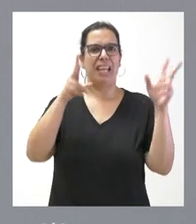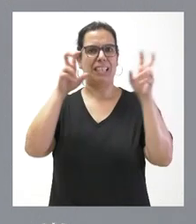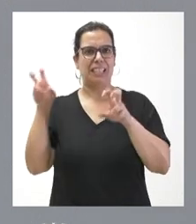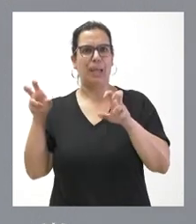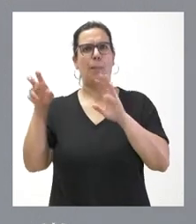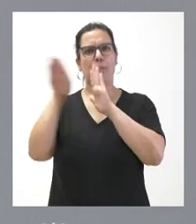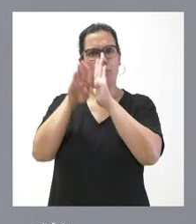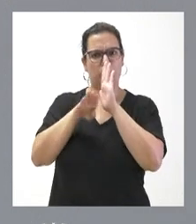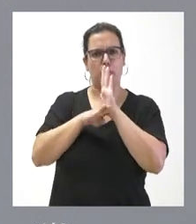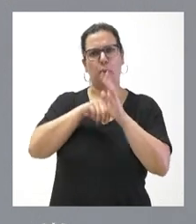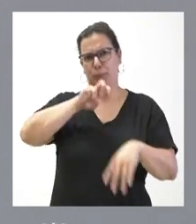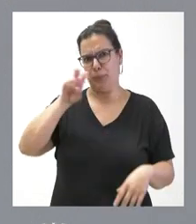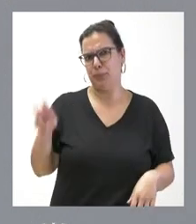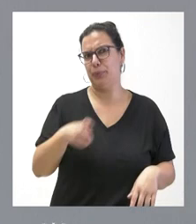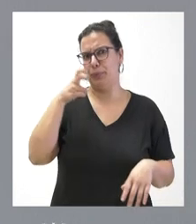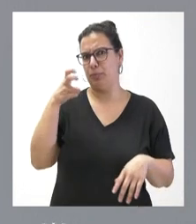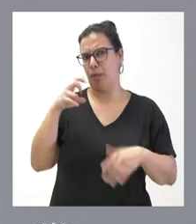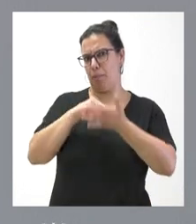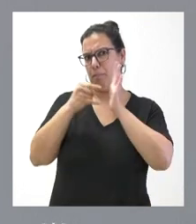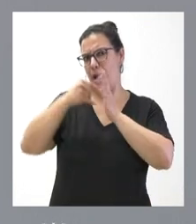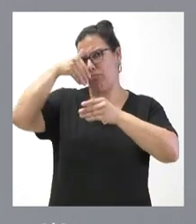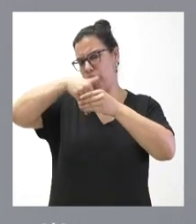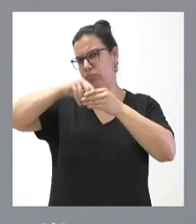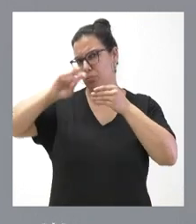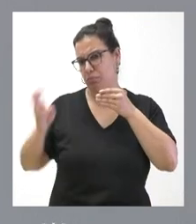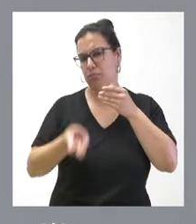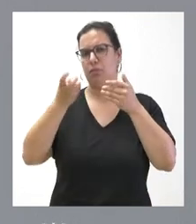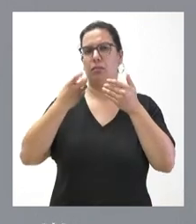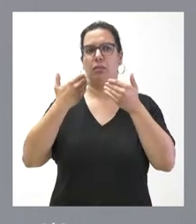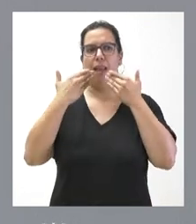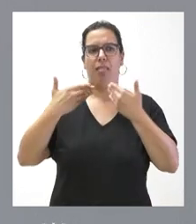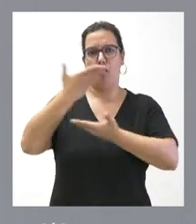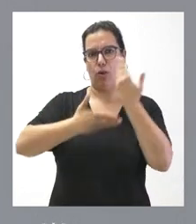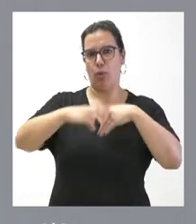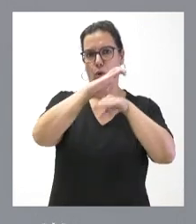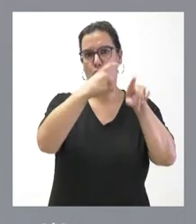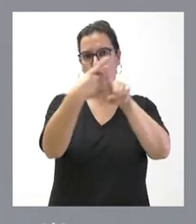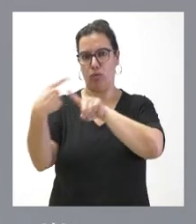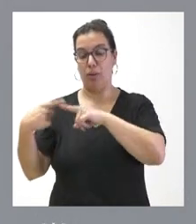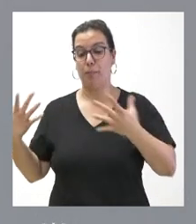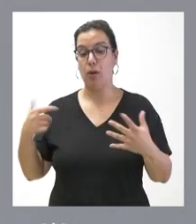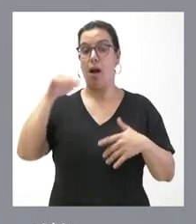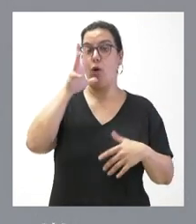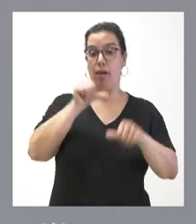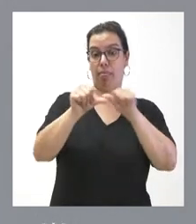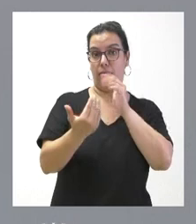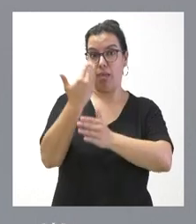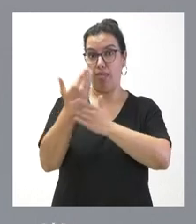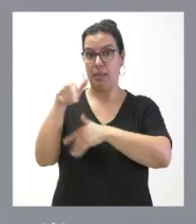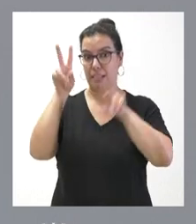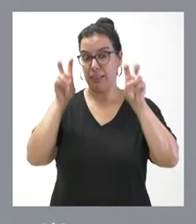que se pusieron en marcha en relación con este asunto o a través de diversas consejerías. Ahora, en estos próximos días, en relación con este asunto,